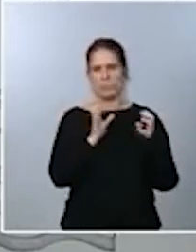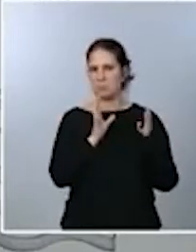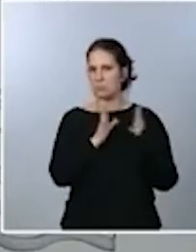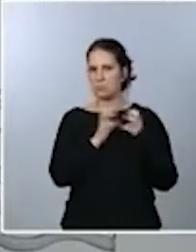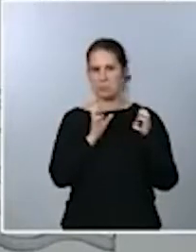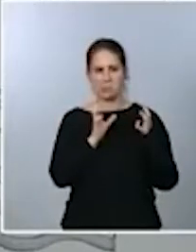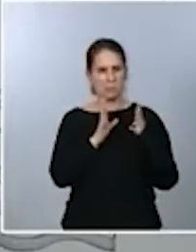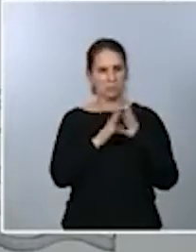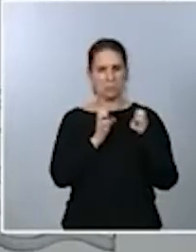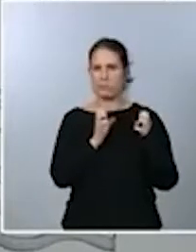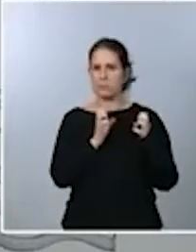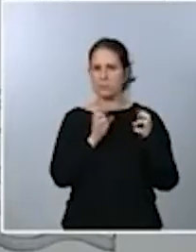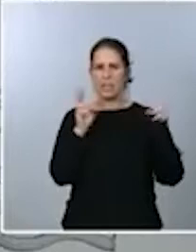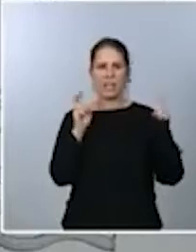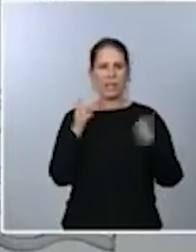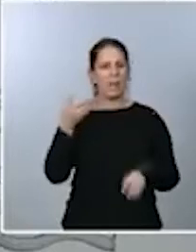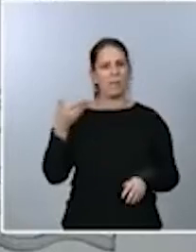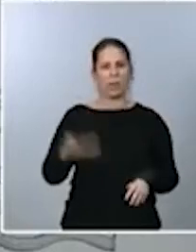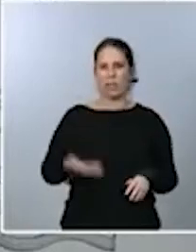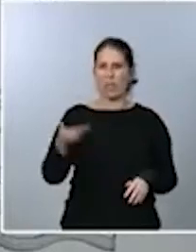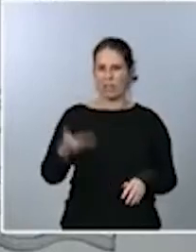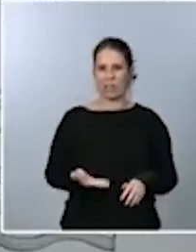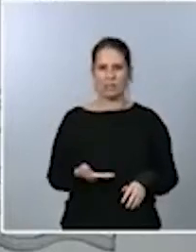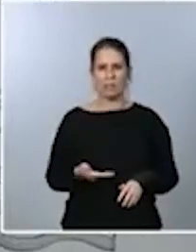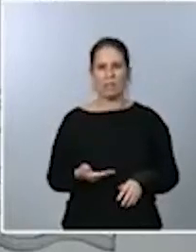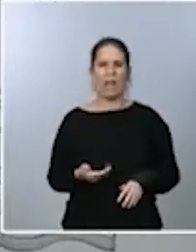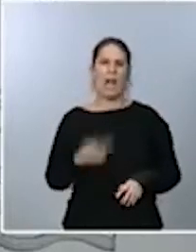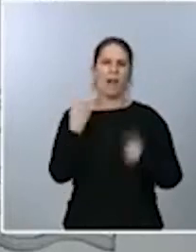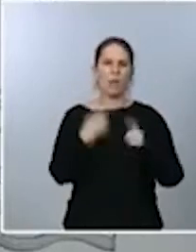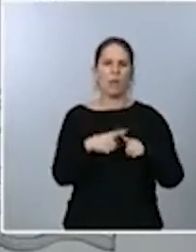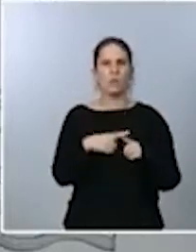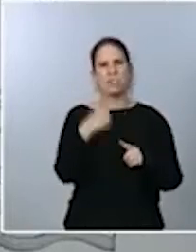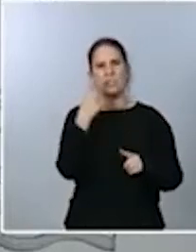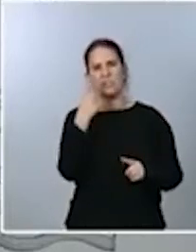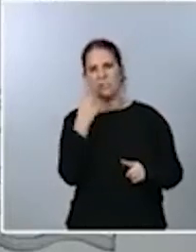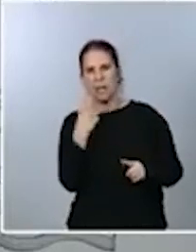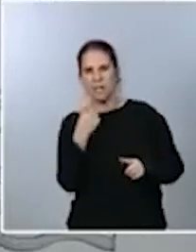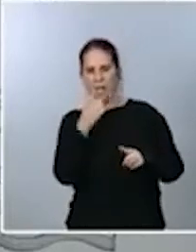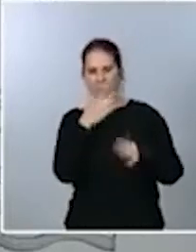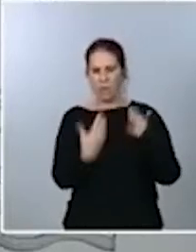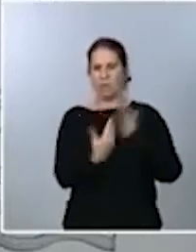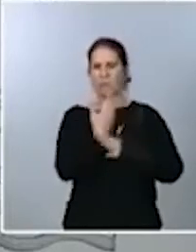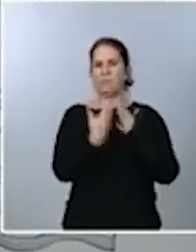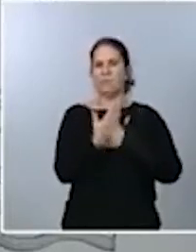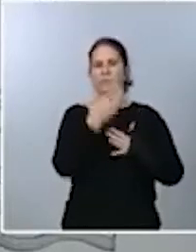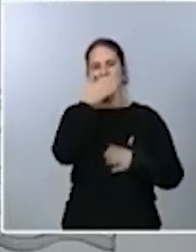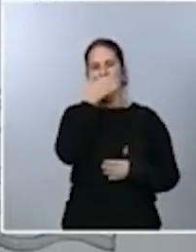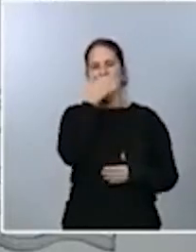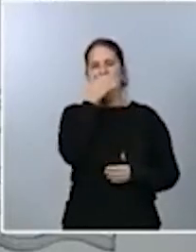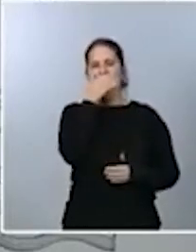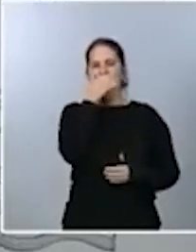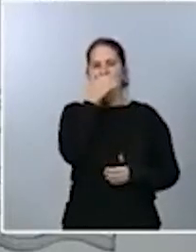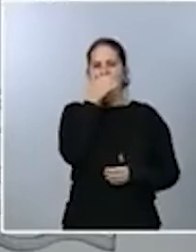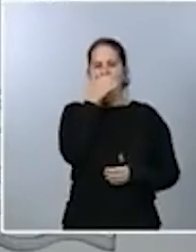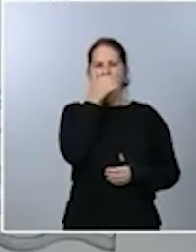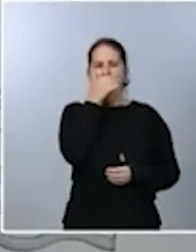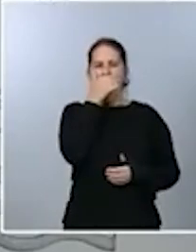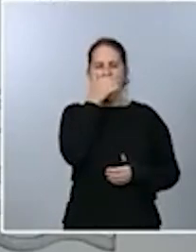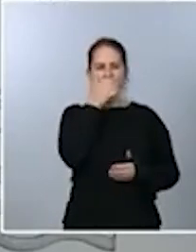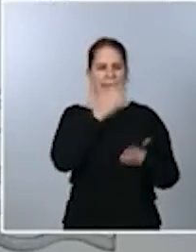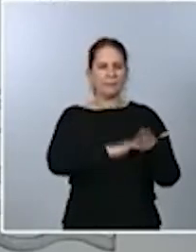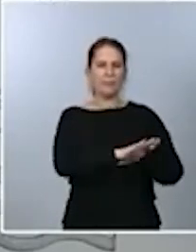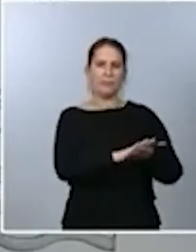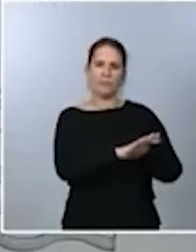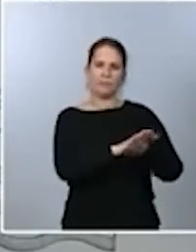temas muy importantes y hay algún fleco pendiente que estamos en estos días pendientes de ultimar ese